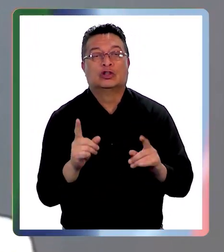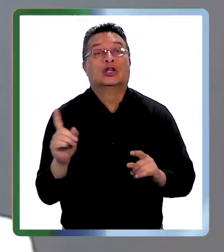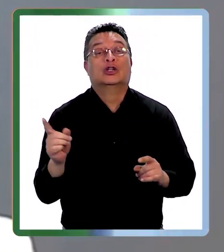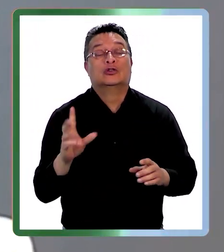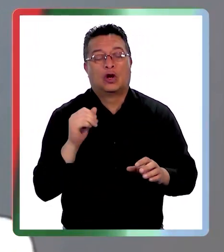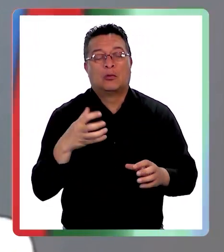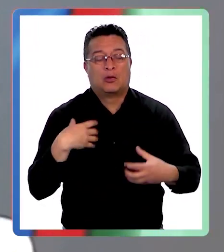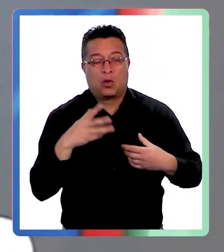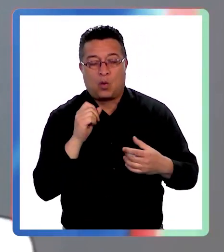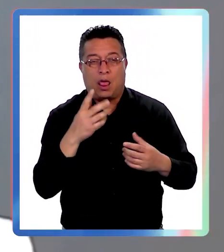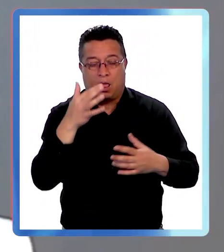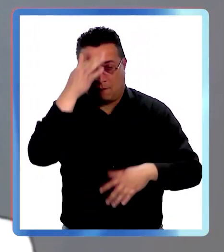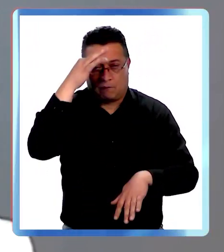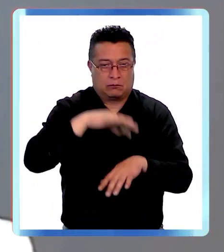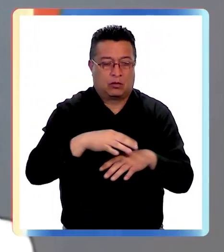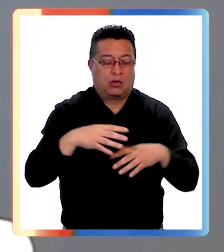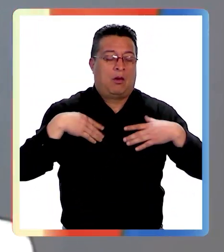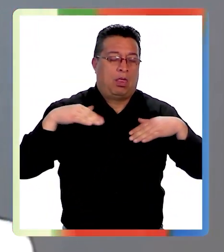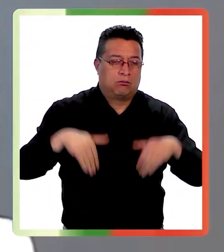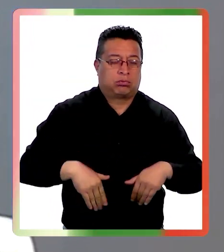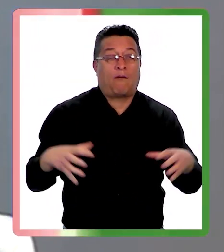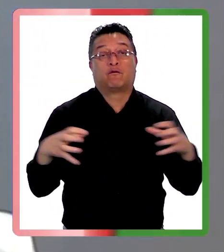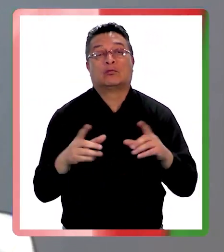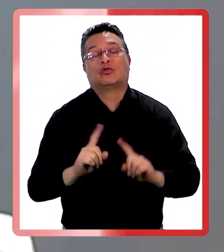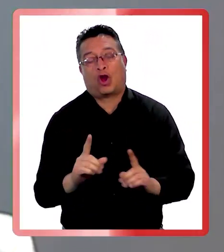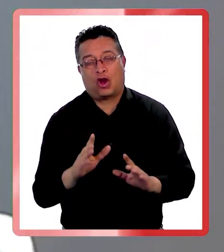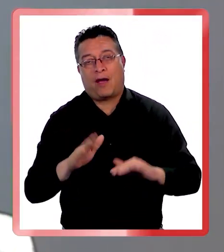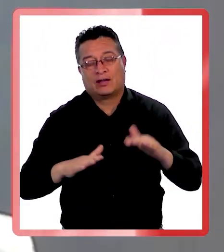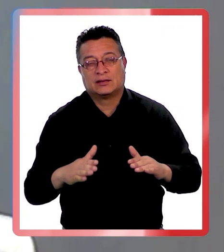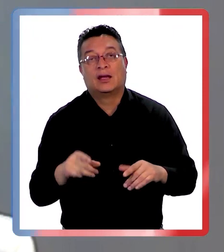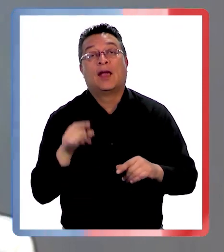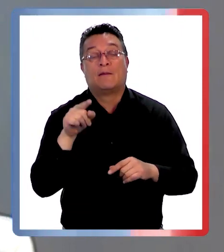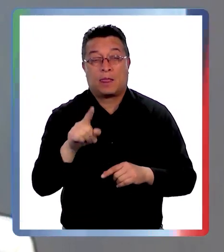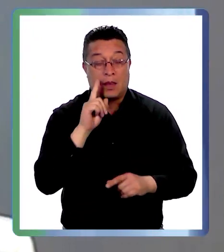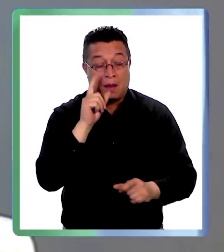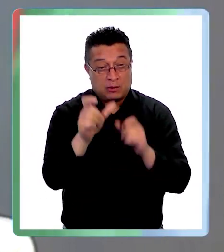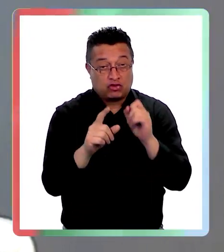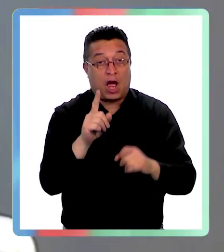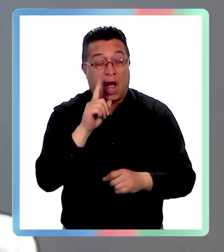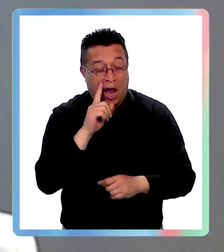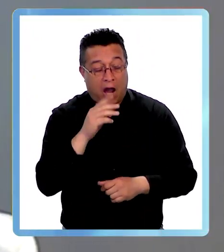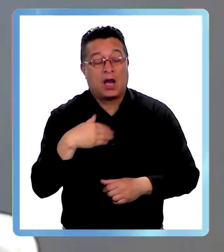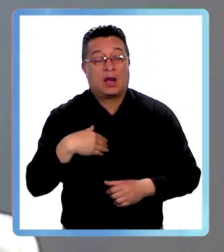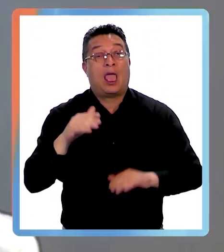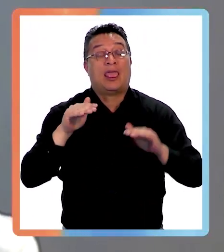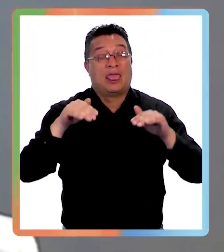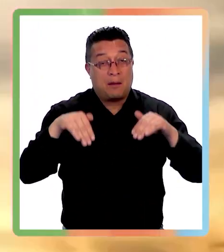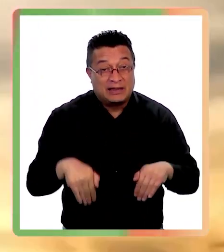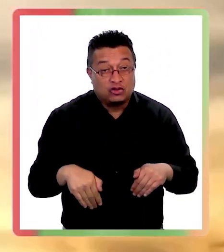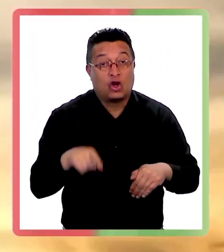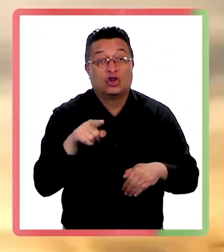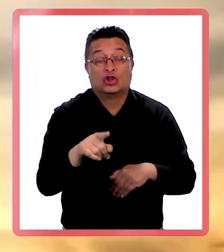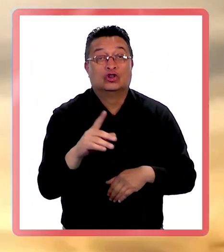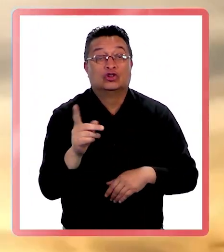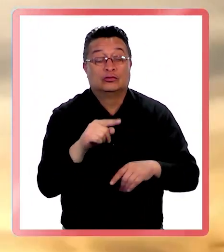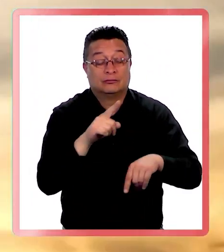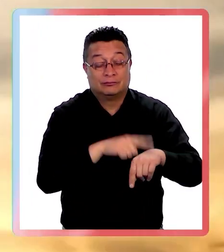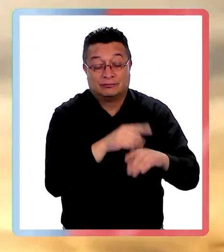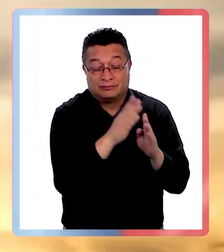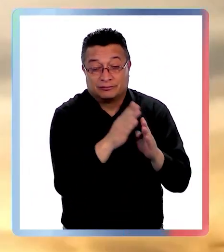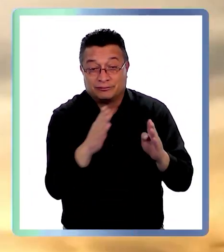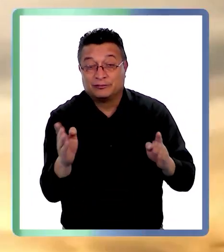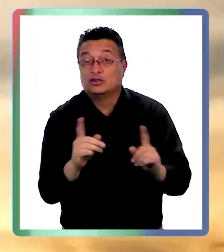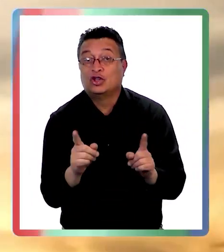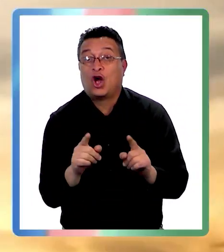necesariamente a presentar un cuadro depresivo manifiesto. Y las personas que sufren de depresión, diríamos, no estacional, ¿no?